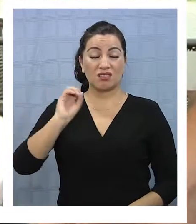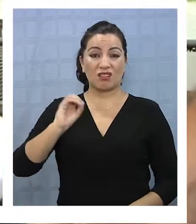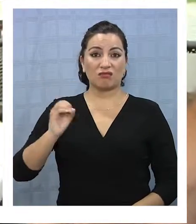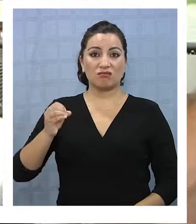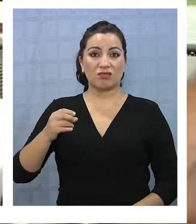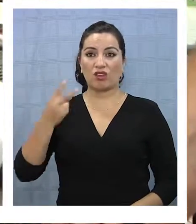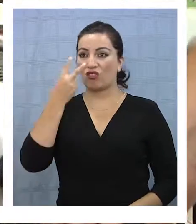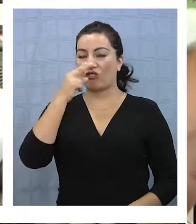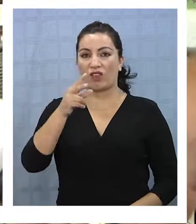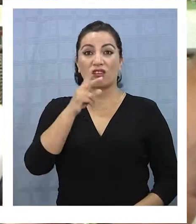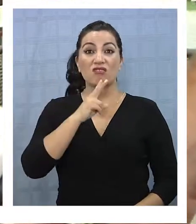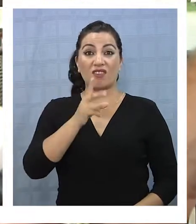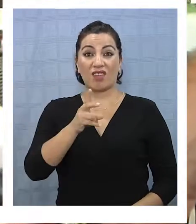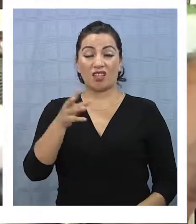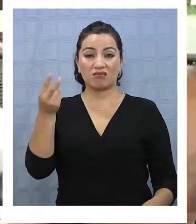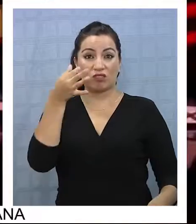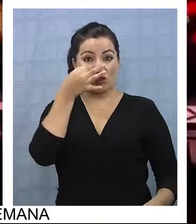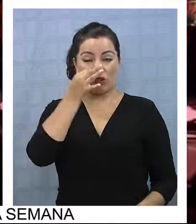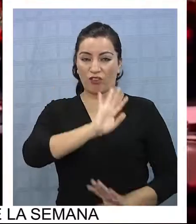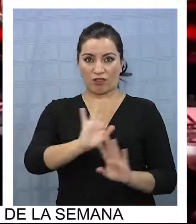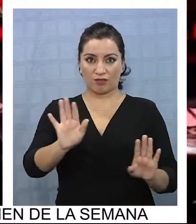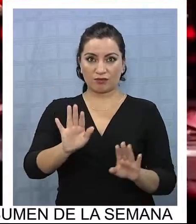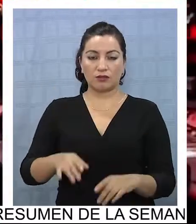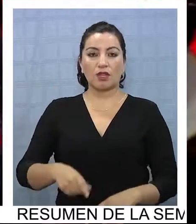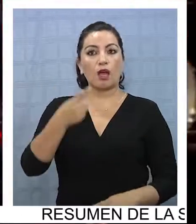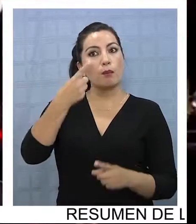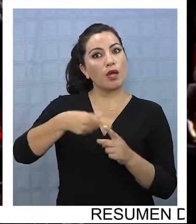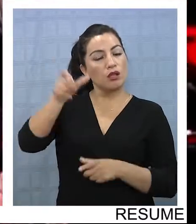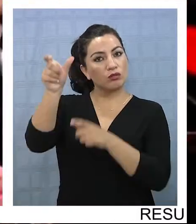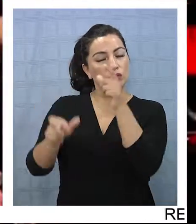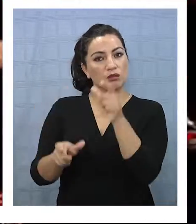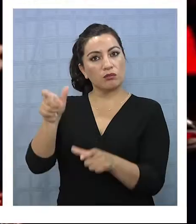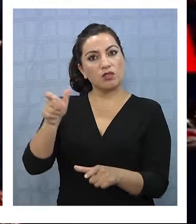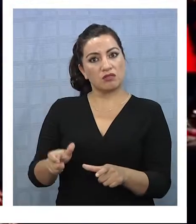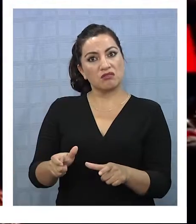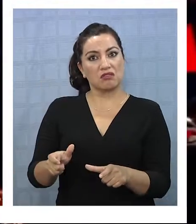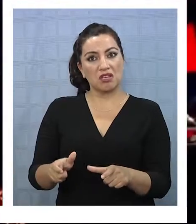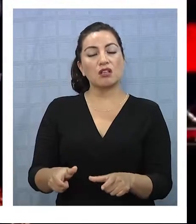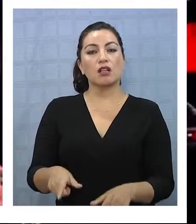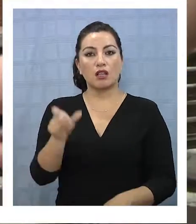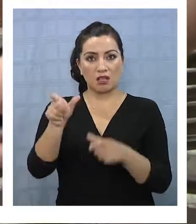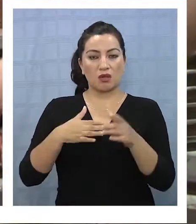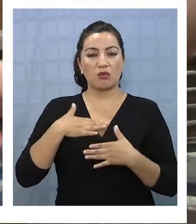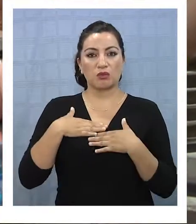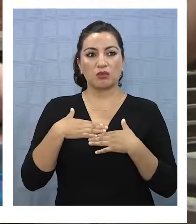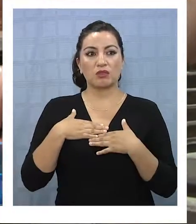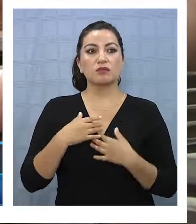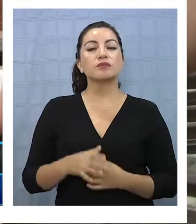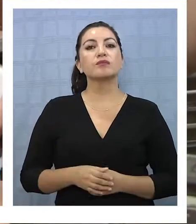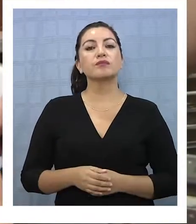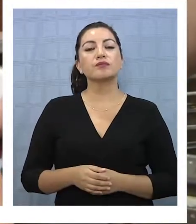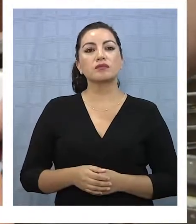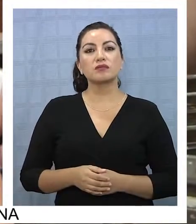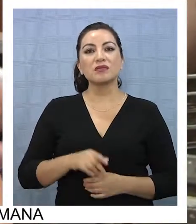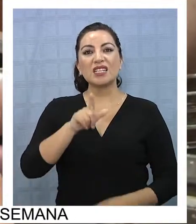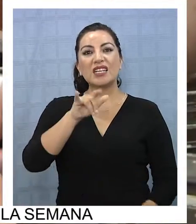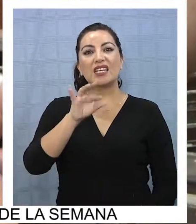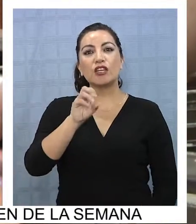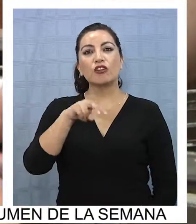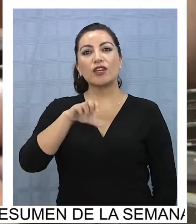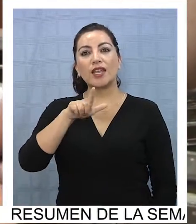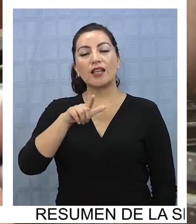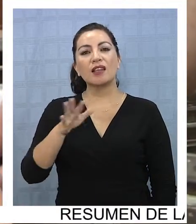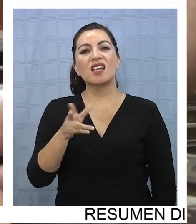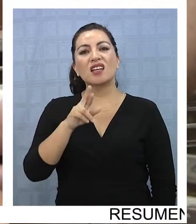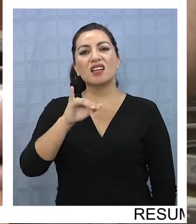definitivamente no lo veo, no tengo ni un interés en verlo. Aunque para otros la elección tiene sus aciertos. Sí, bueno, Lionel Richel sería